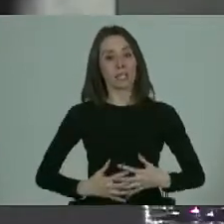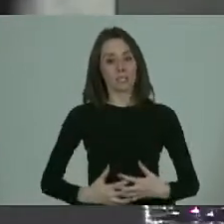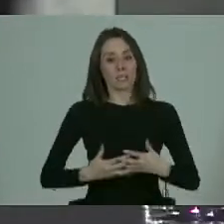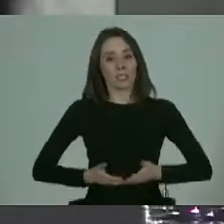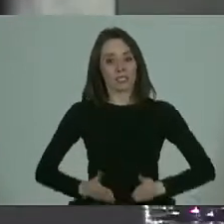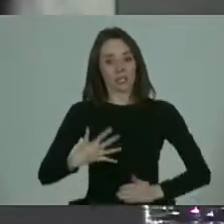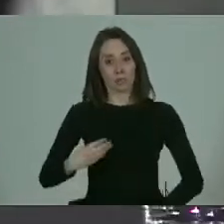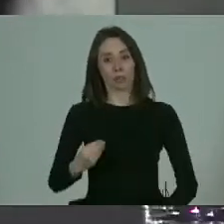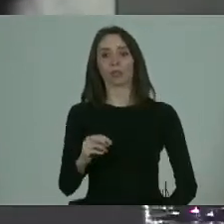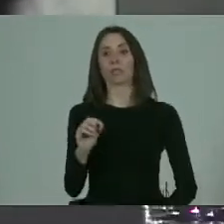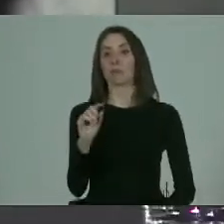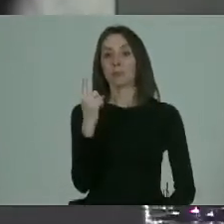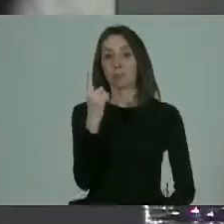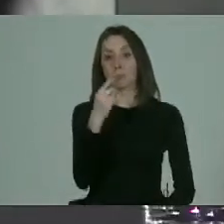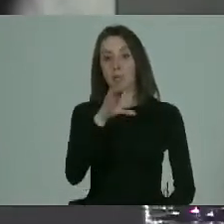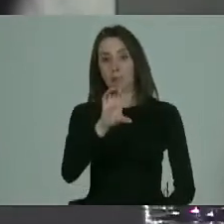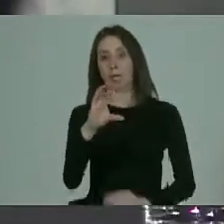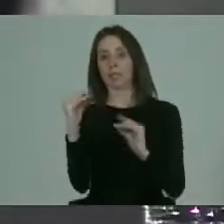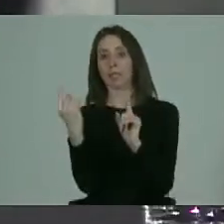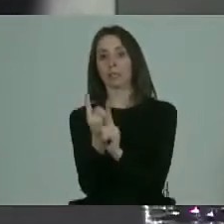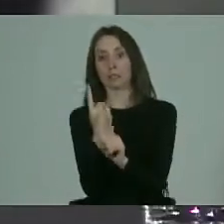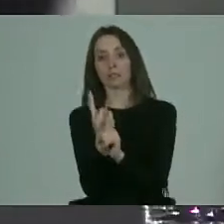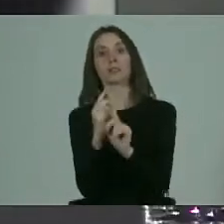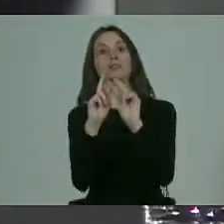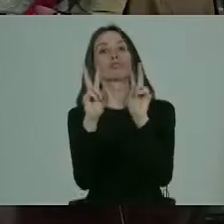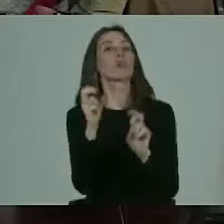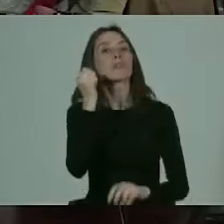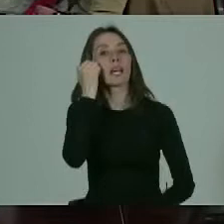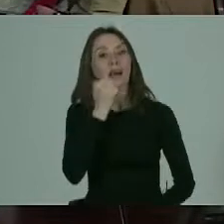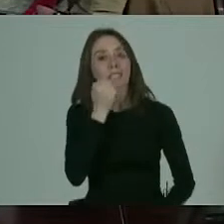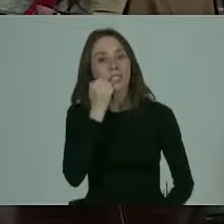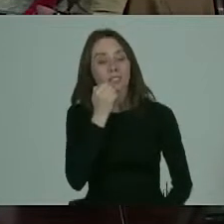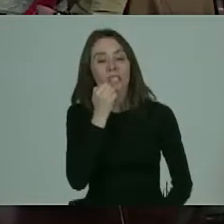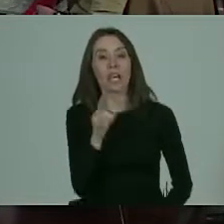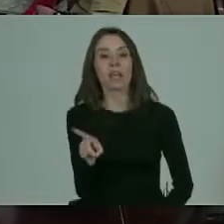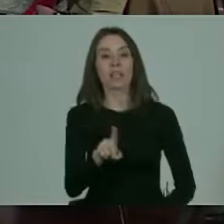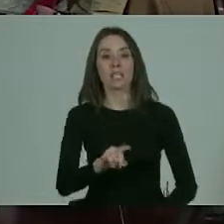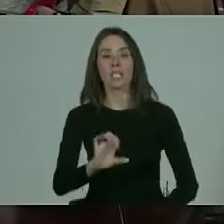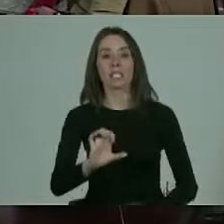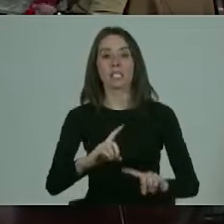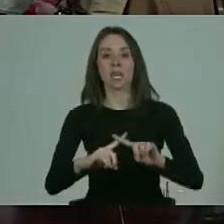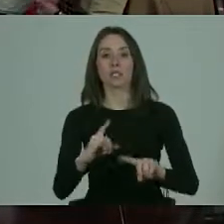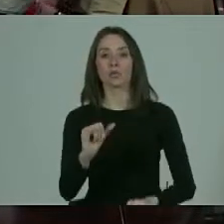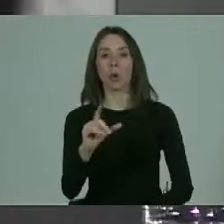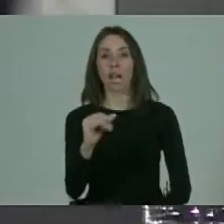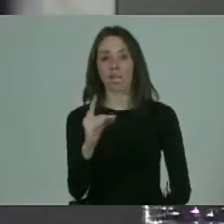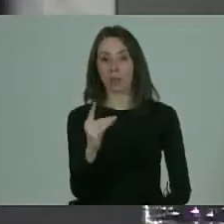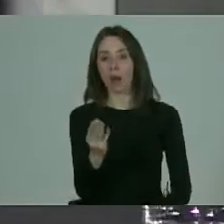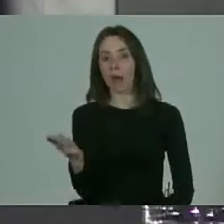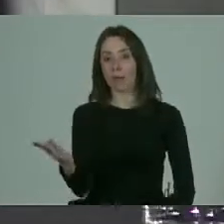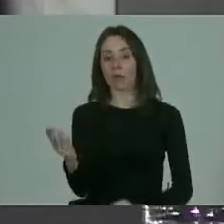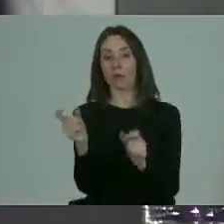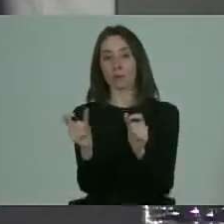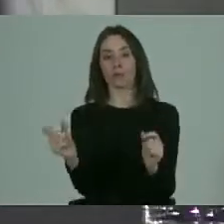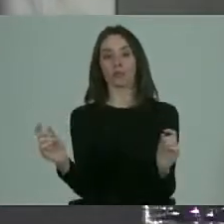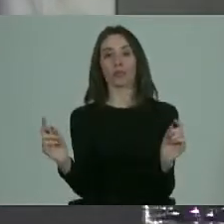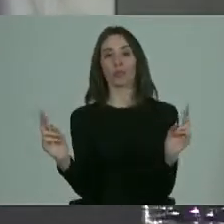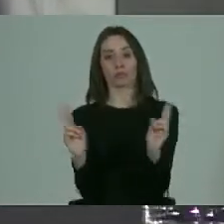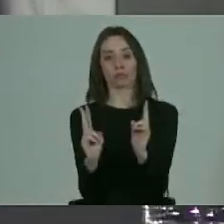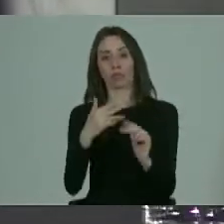conversatorio, la primera parte, con hablemos de afectividad y sexualidad. En este caso, les quiero presentar a nuestros panelistas,